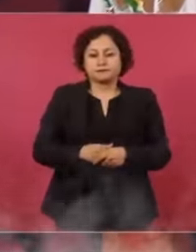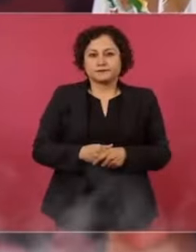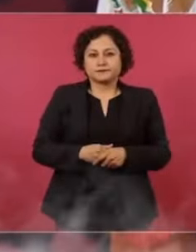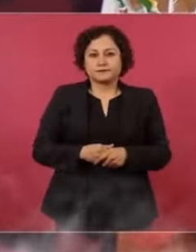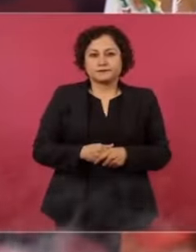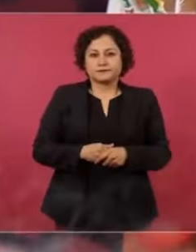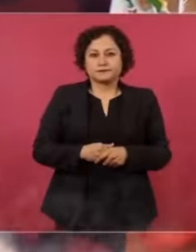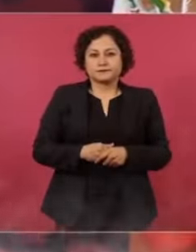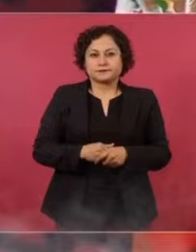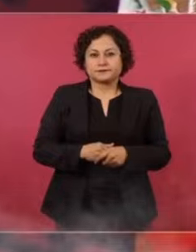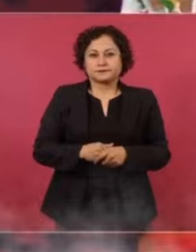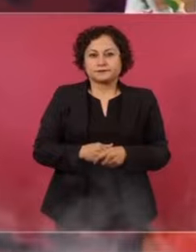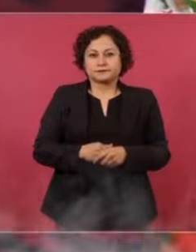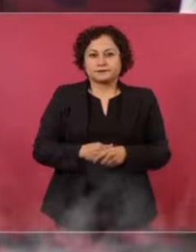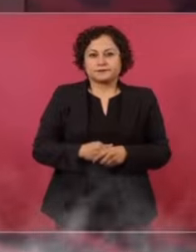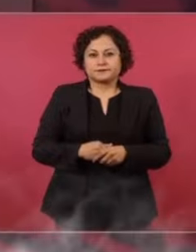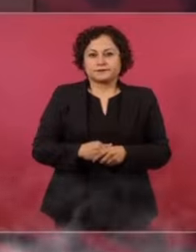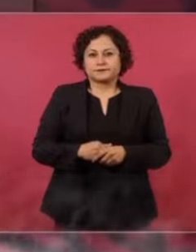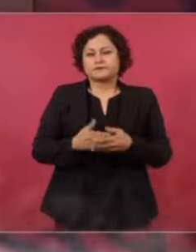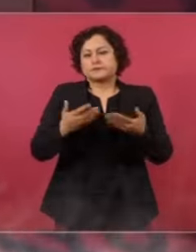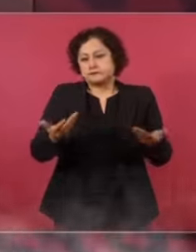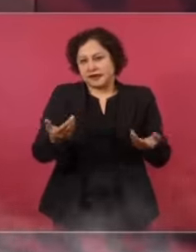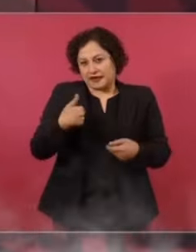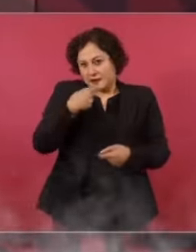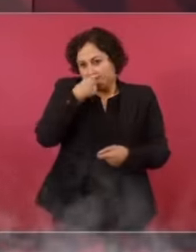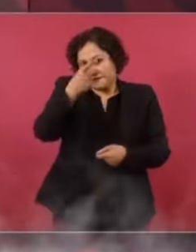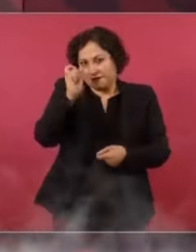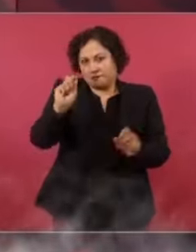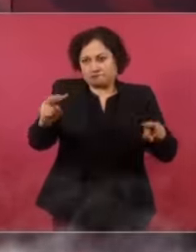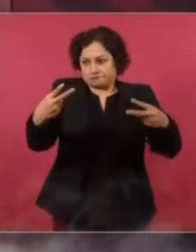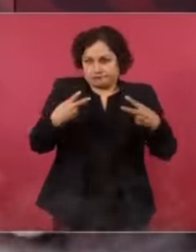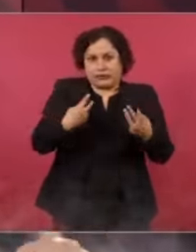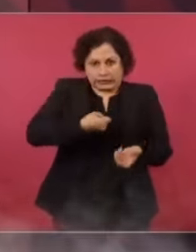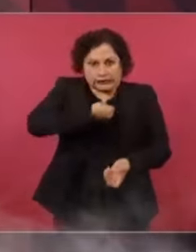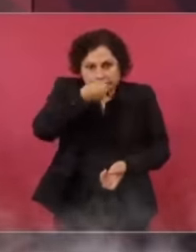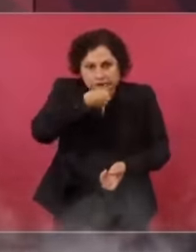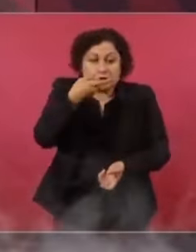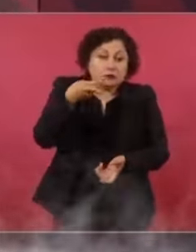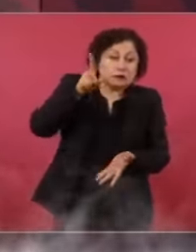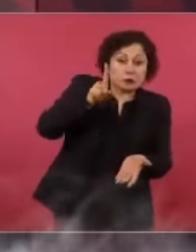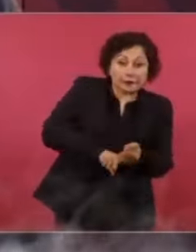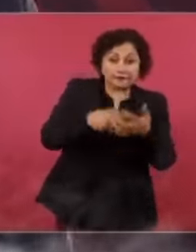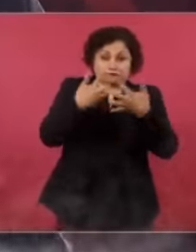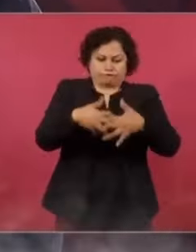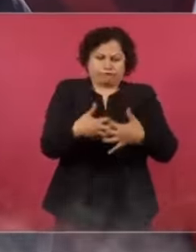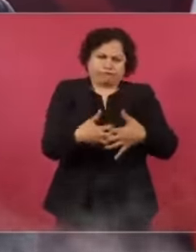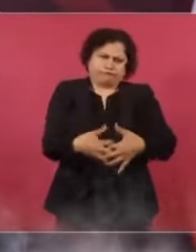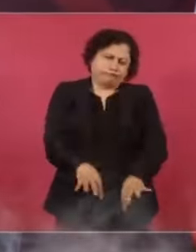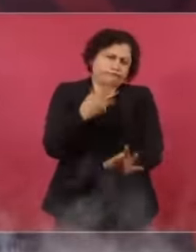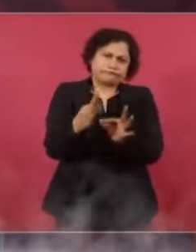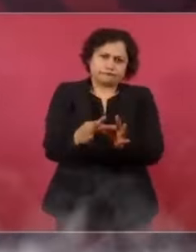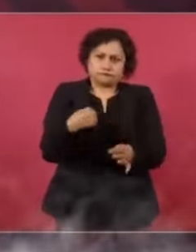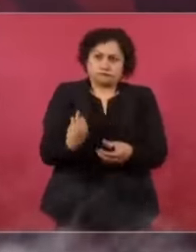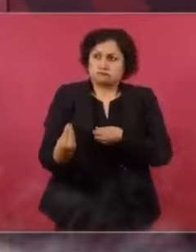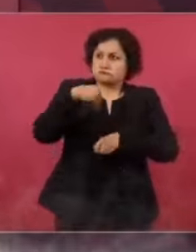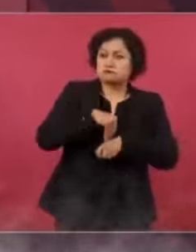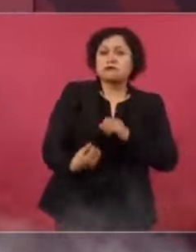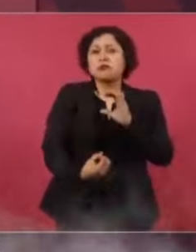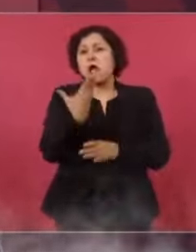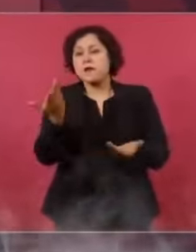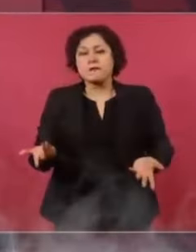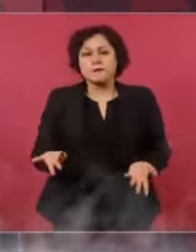está averiada un poco la carrocería, pero el motor está al 100. Traigo motor nuevo.